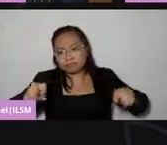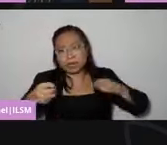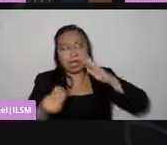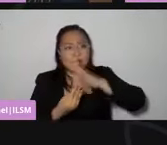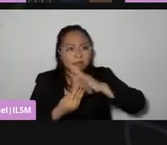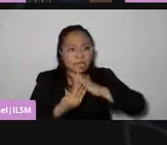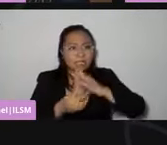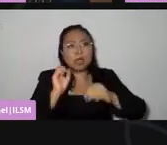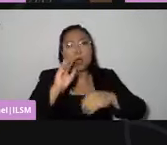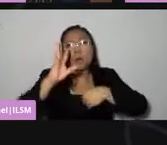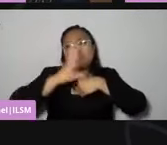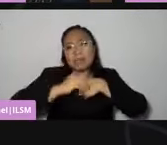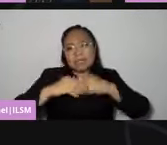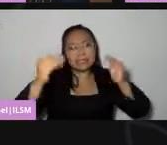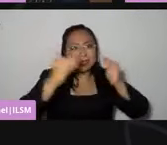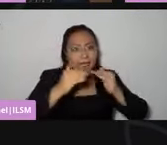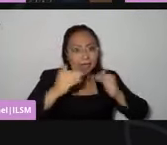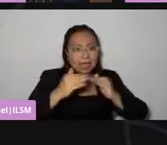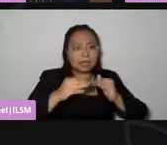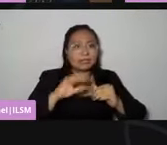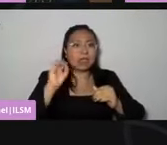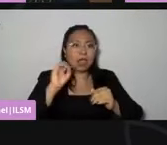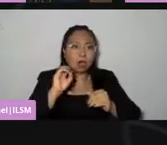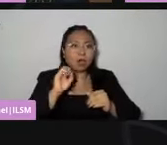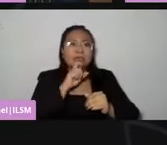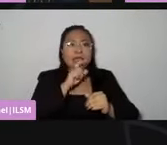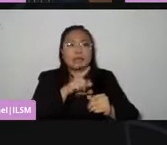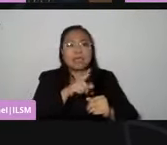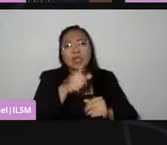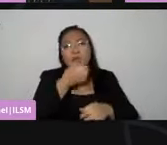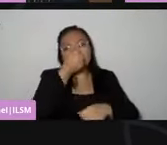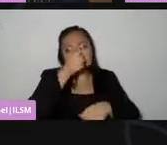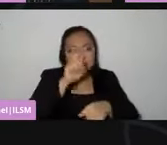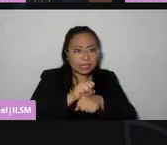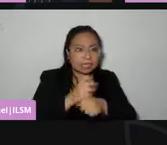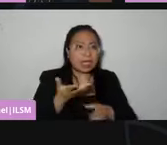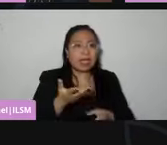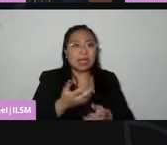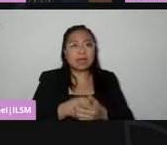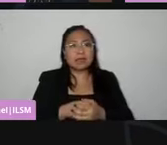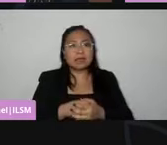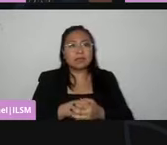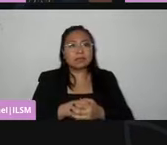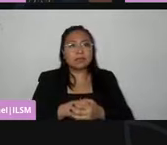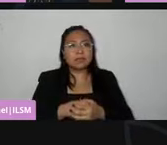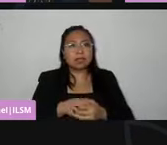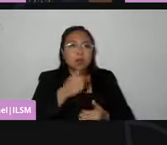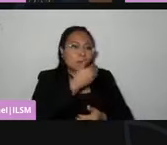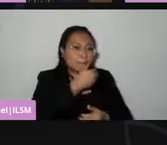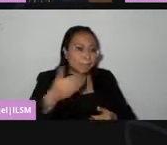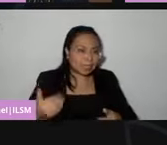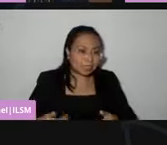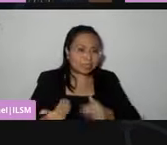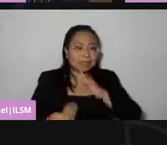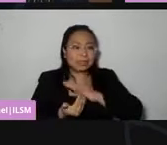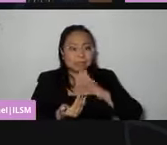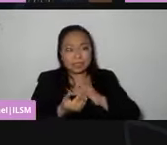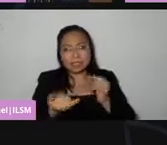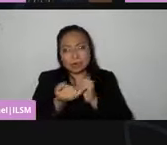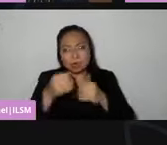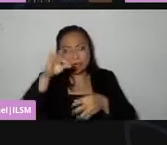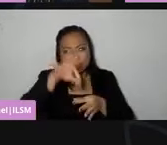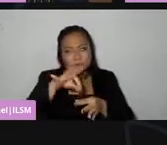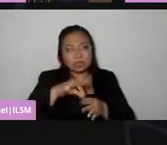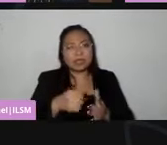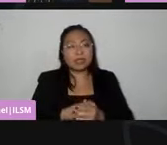muy amablemente prestó su domicilio para instalar una casilla, como funcionarias, como funcionarios de casillas. Sin